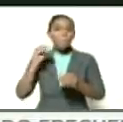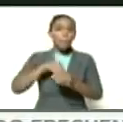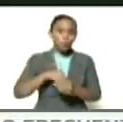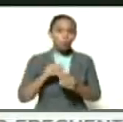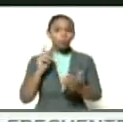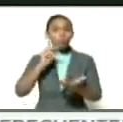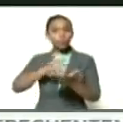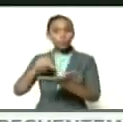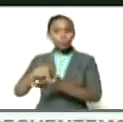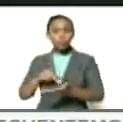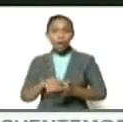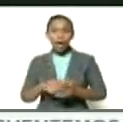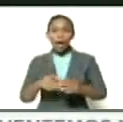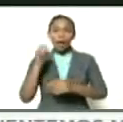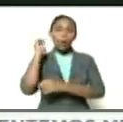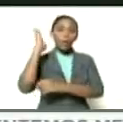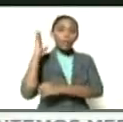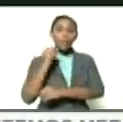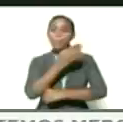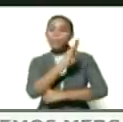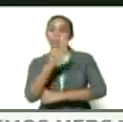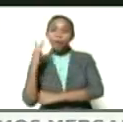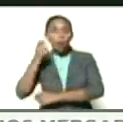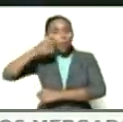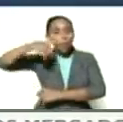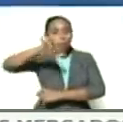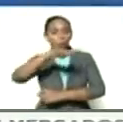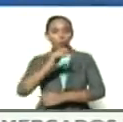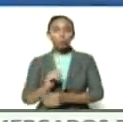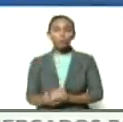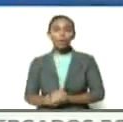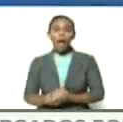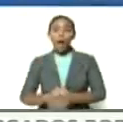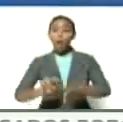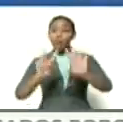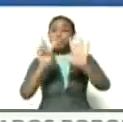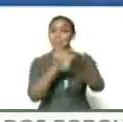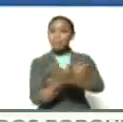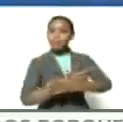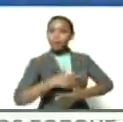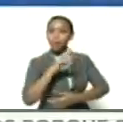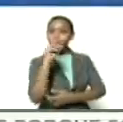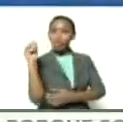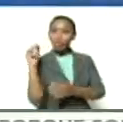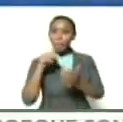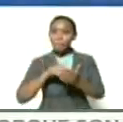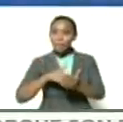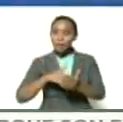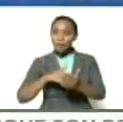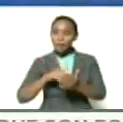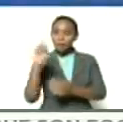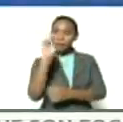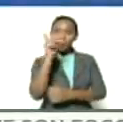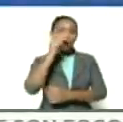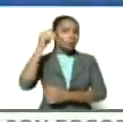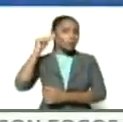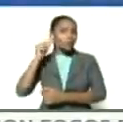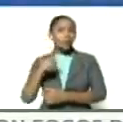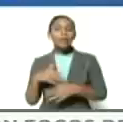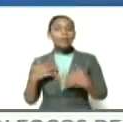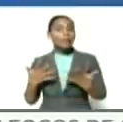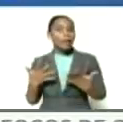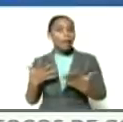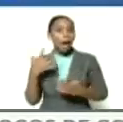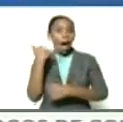en el Congreso Bicentenario de los Pueblos a los 7.200.000 venezolanos y venezolanas